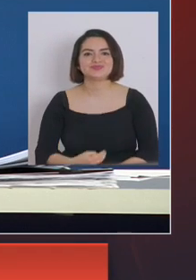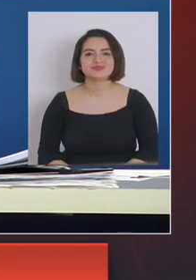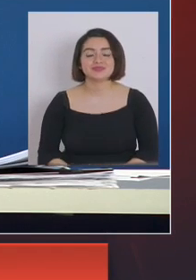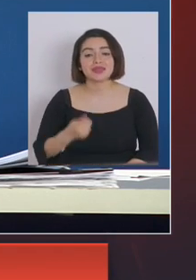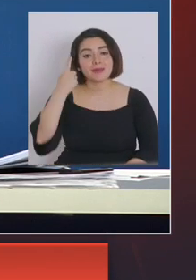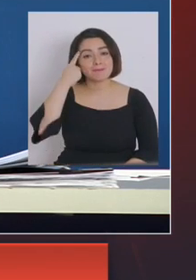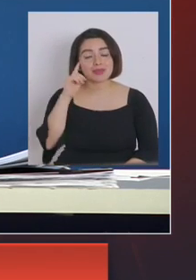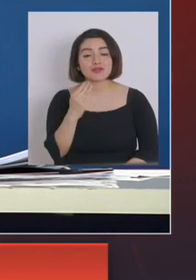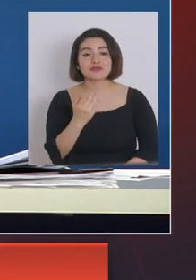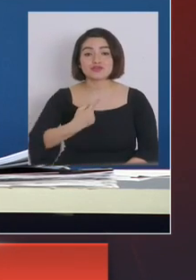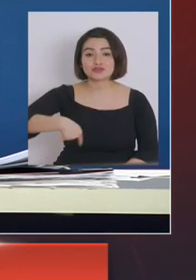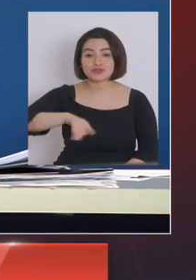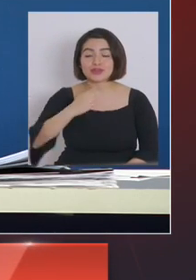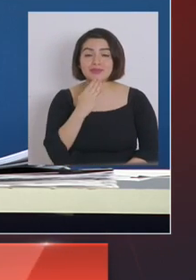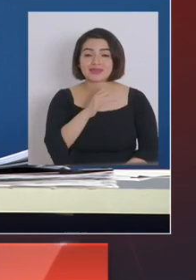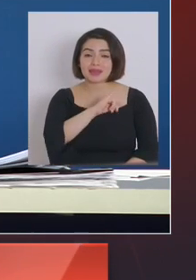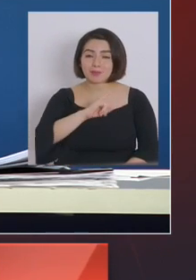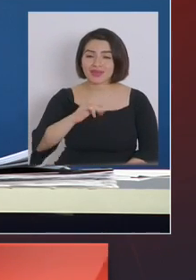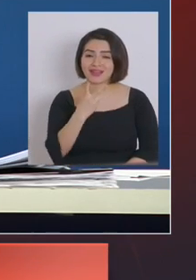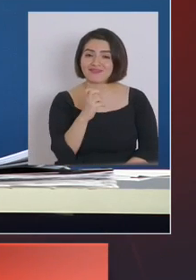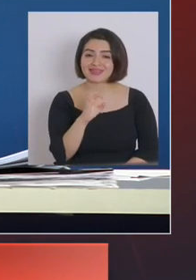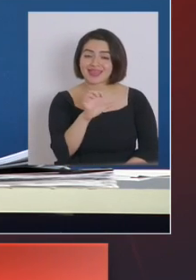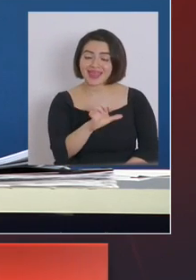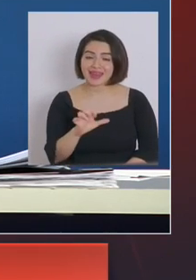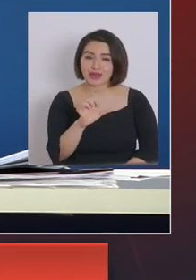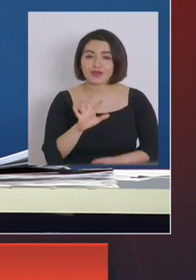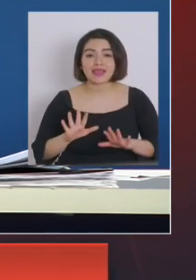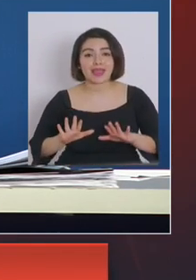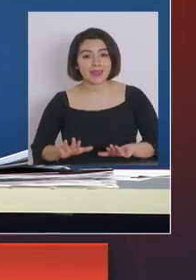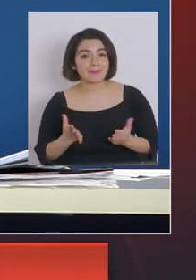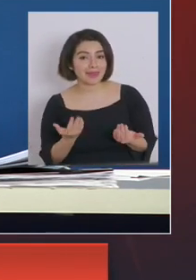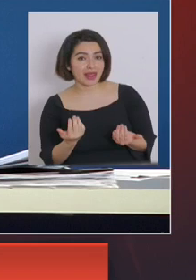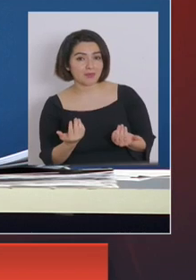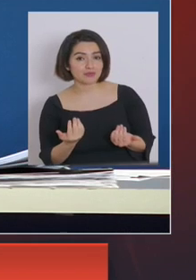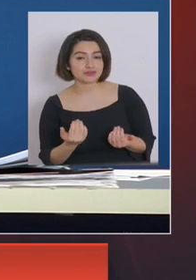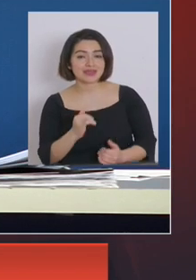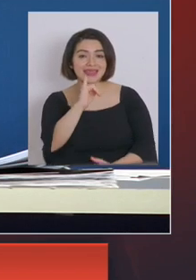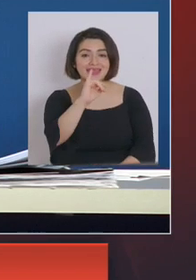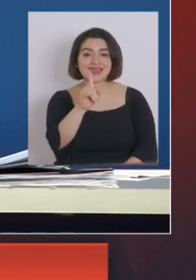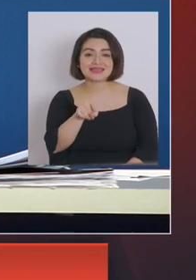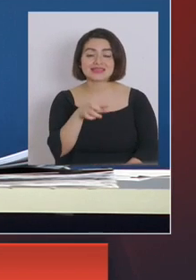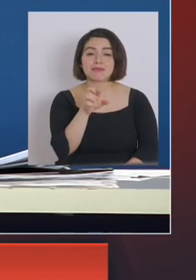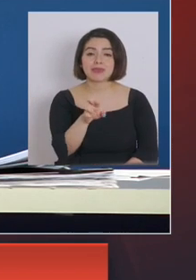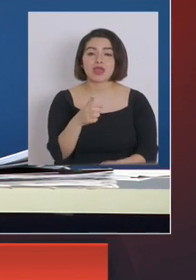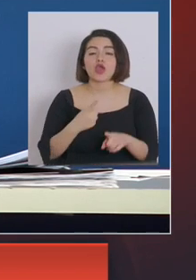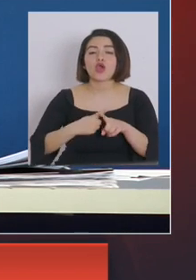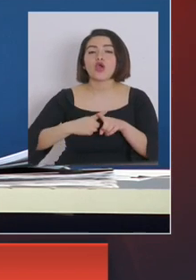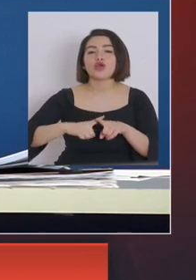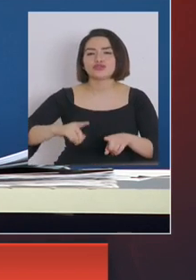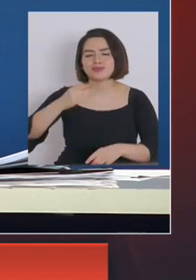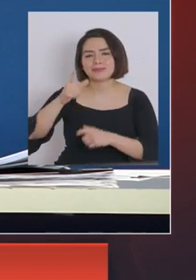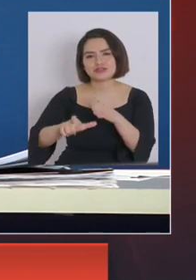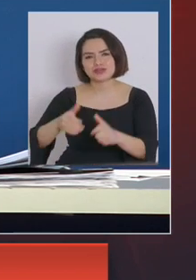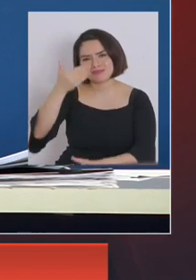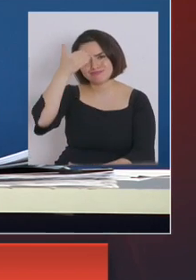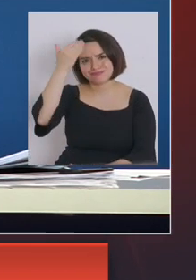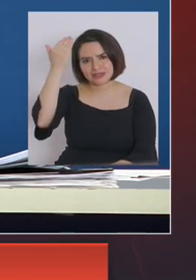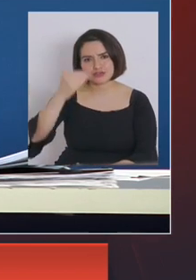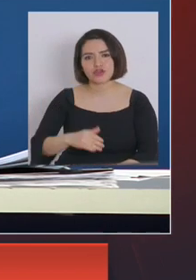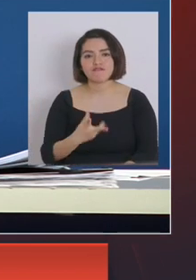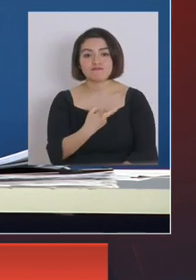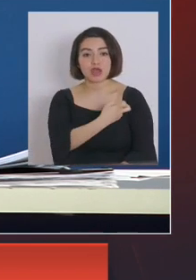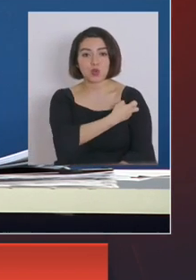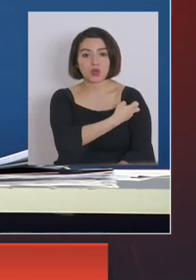paralelamente nosotros después del 20 de enero esperamos que el ISP en conjunto con los expertos en